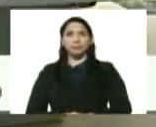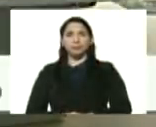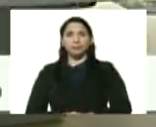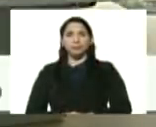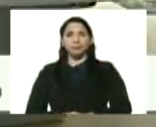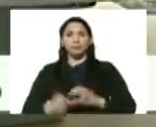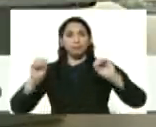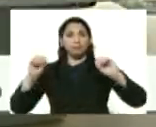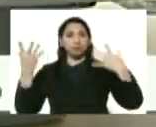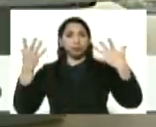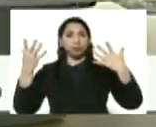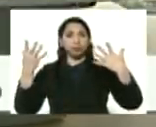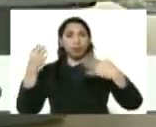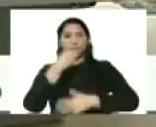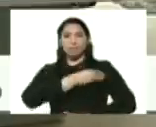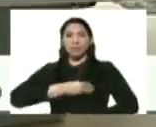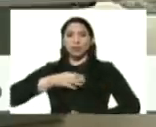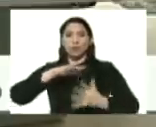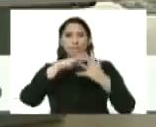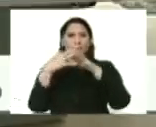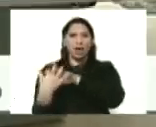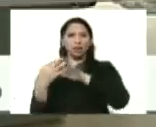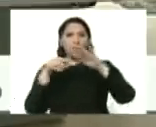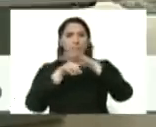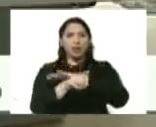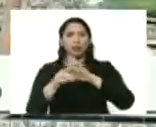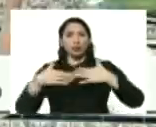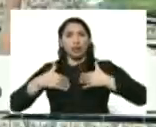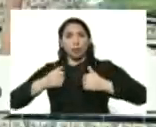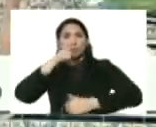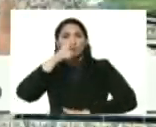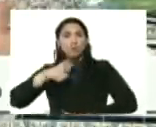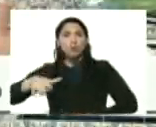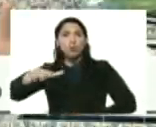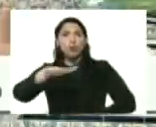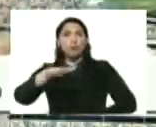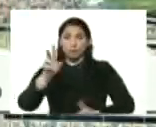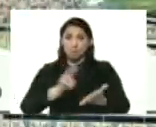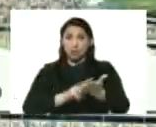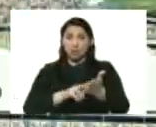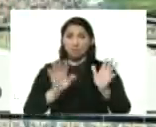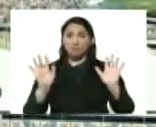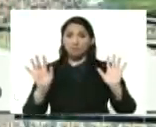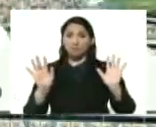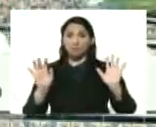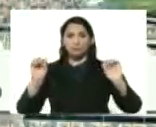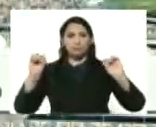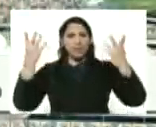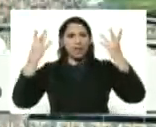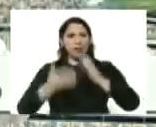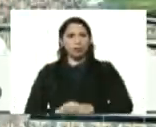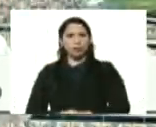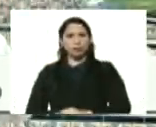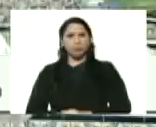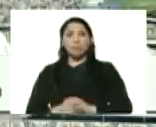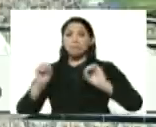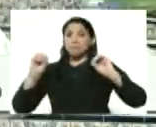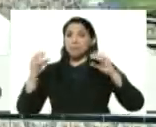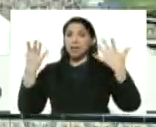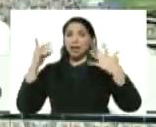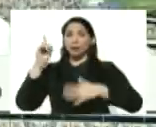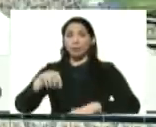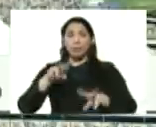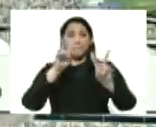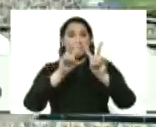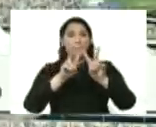el milagro de la misión barrio adentro y la salud del pueblo ¿verdad? los milagros el milagro de la